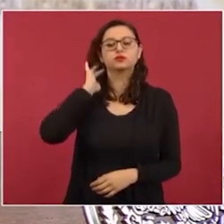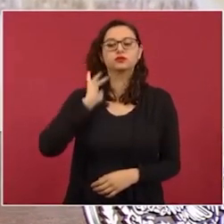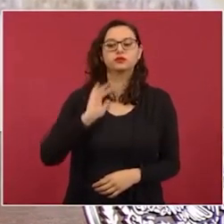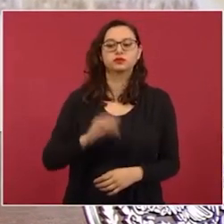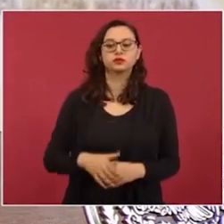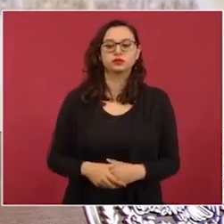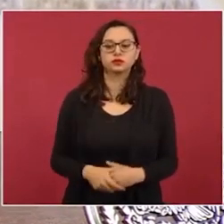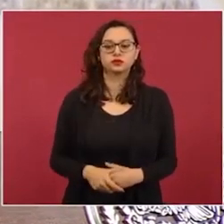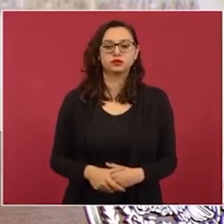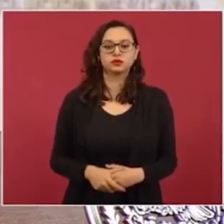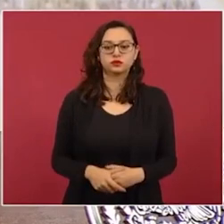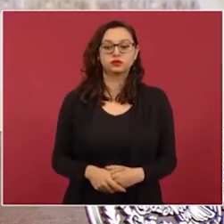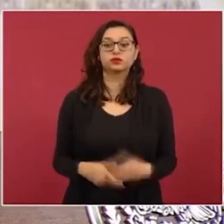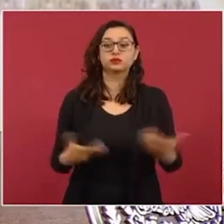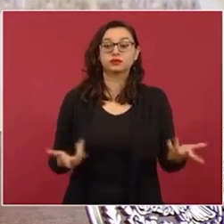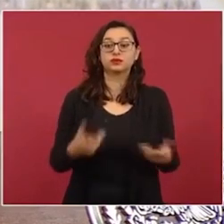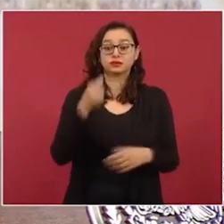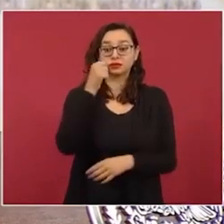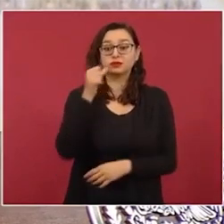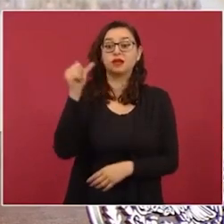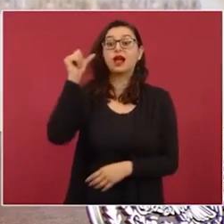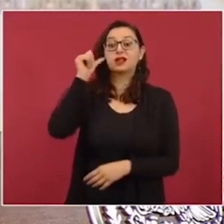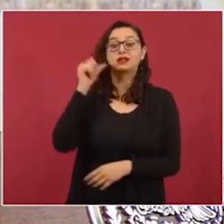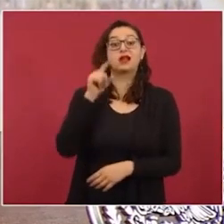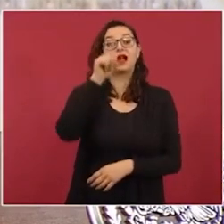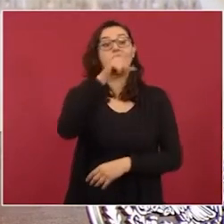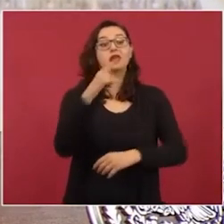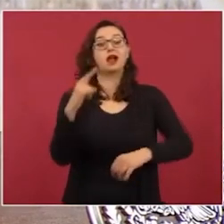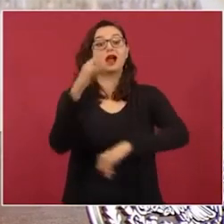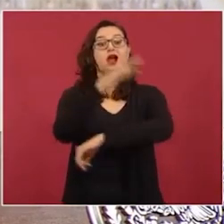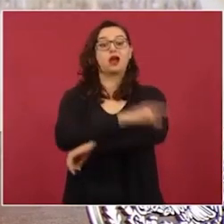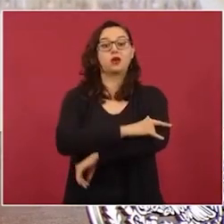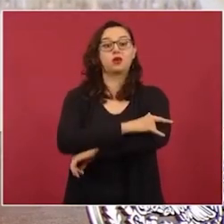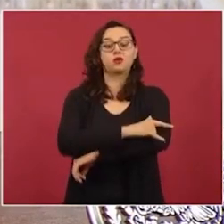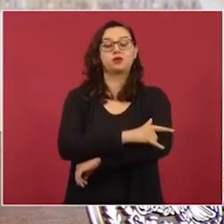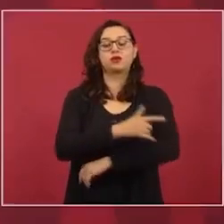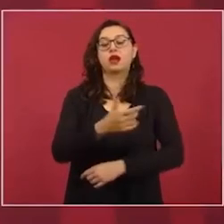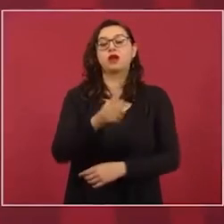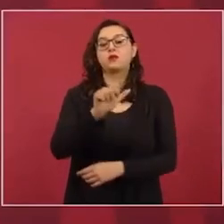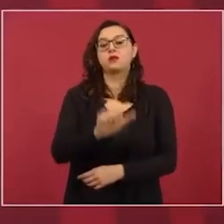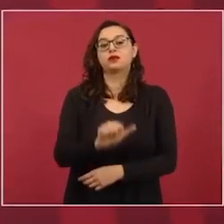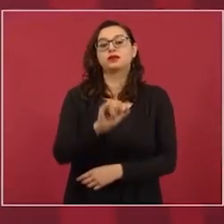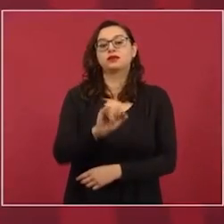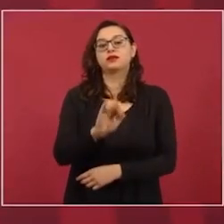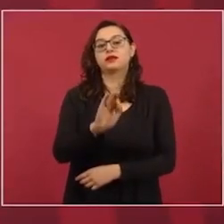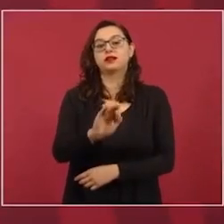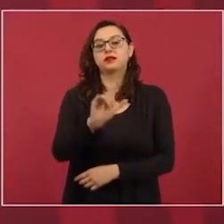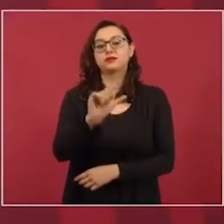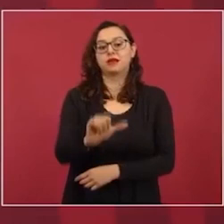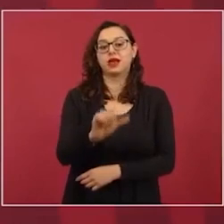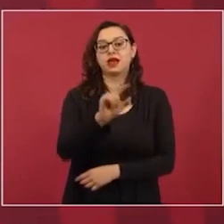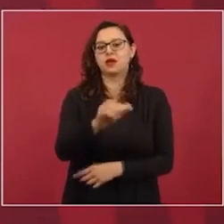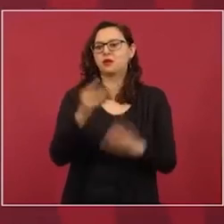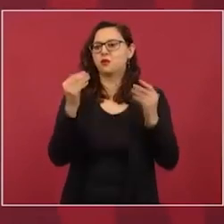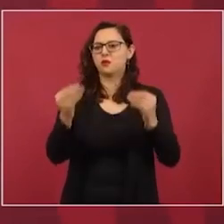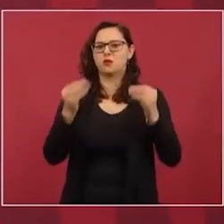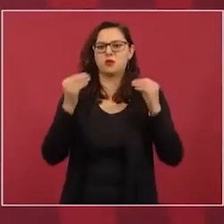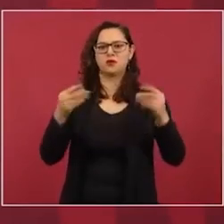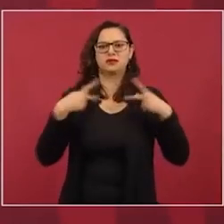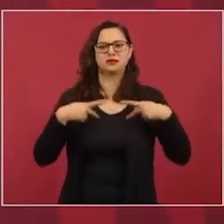visitar el aeropuerto Felipe Ángeles, mañana se va a informar